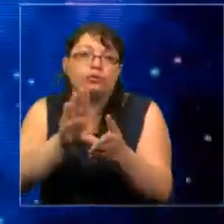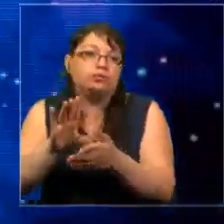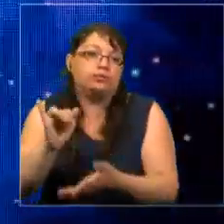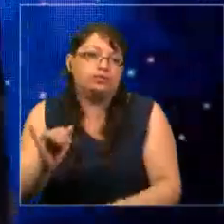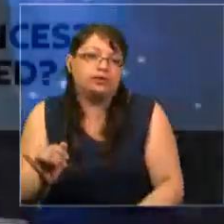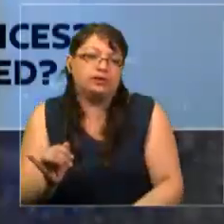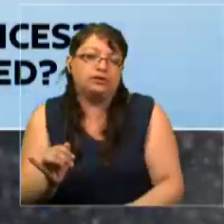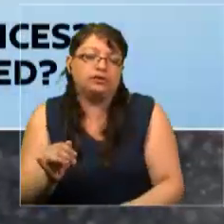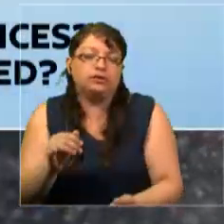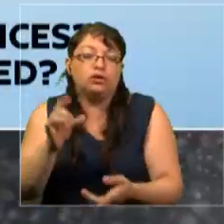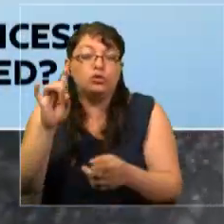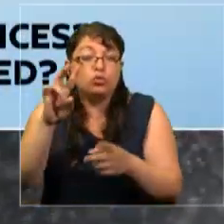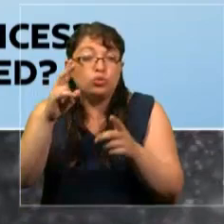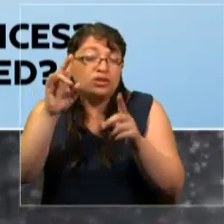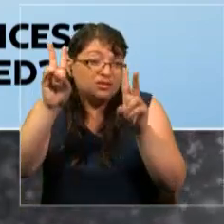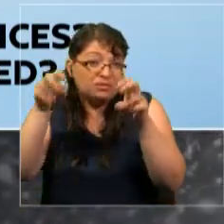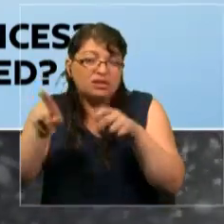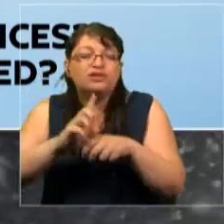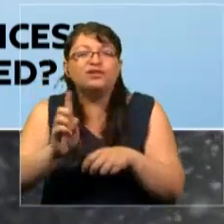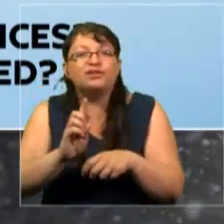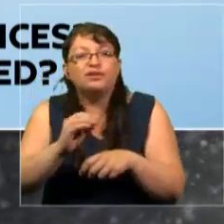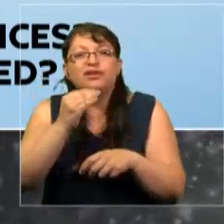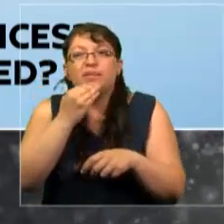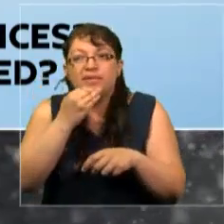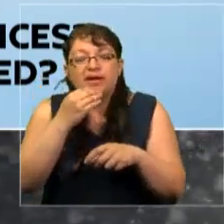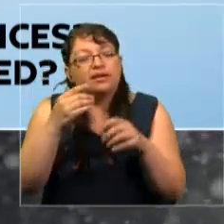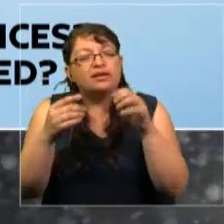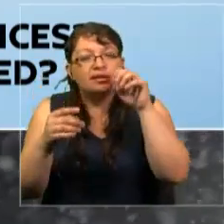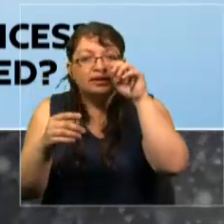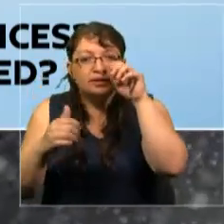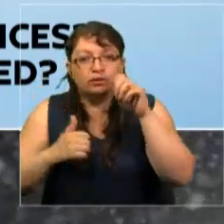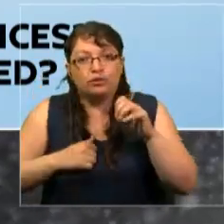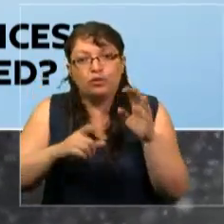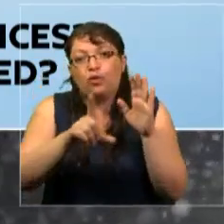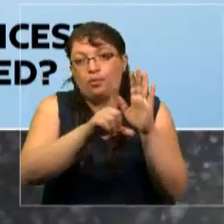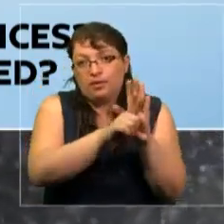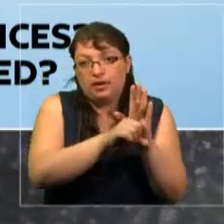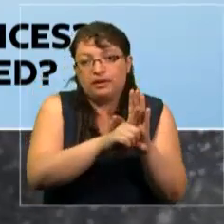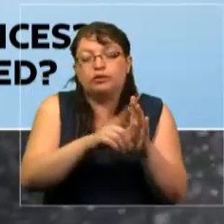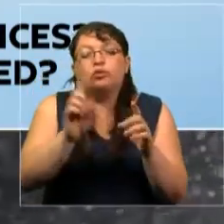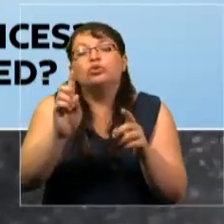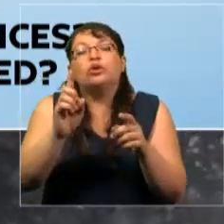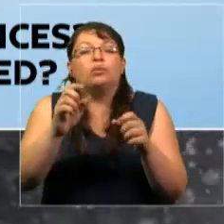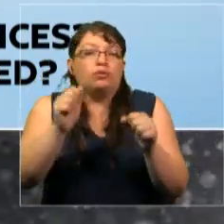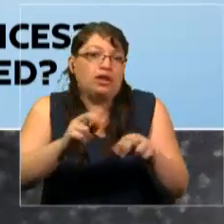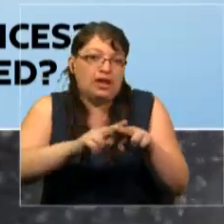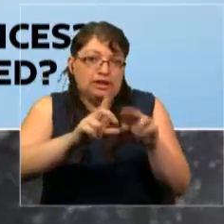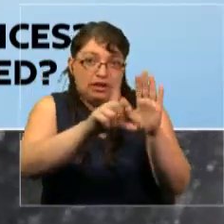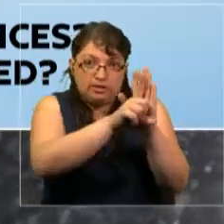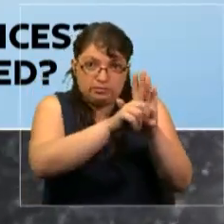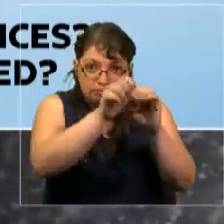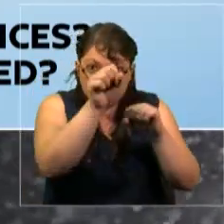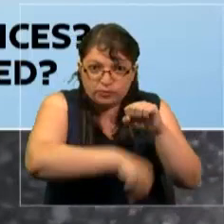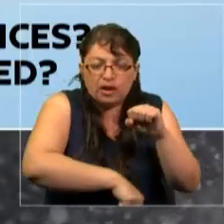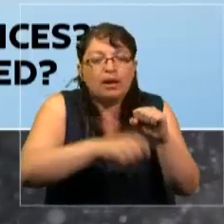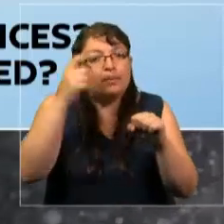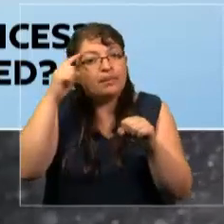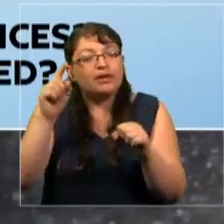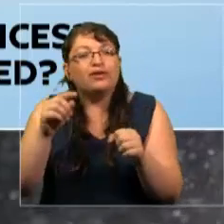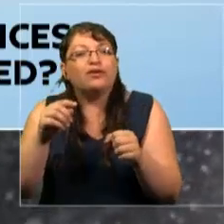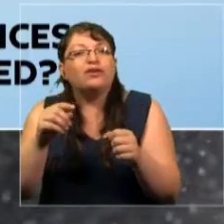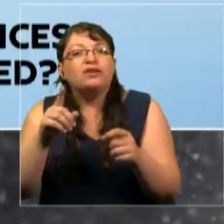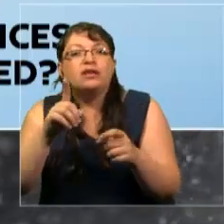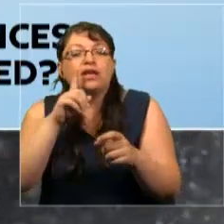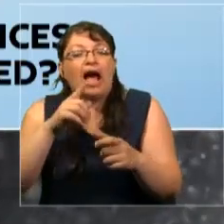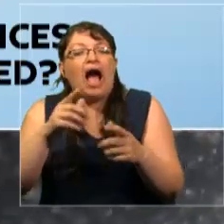No solo esto, sino que sea aplicable a la ley. Una cosa es aprobar una ley, pero realmente los policías de los